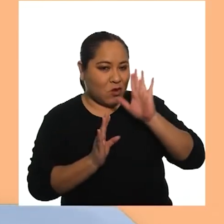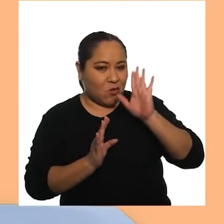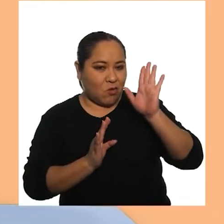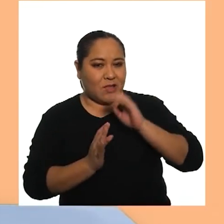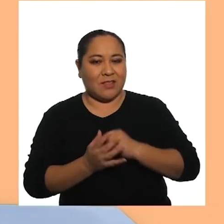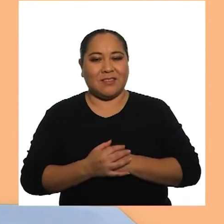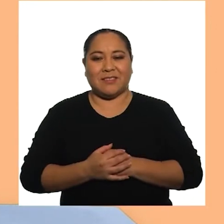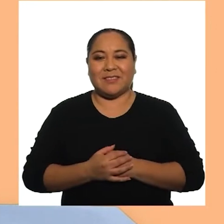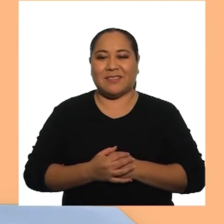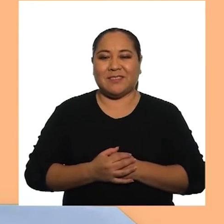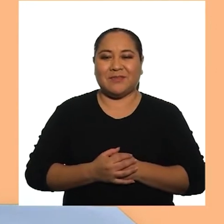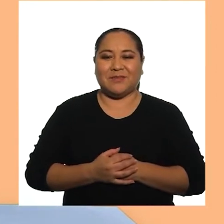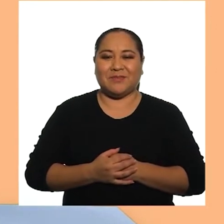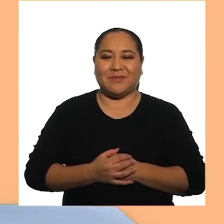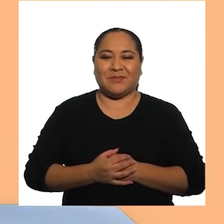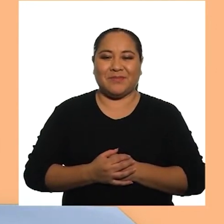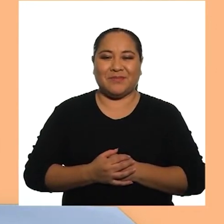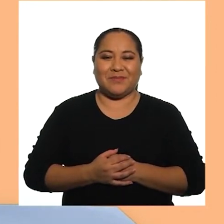saludos Jorge